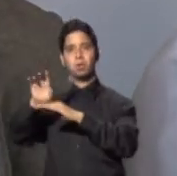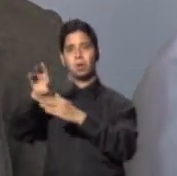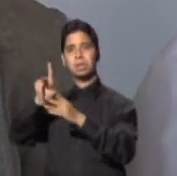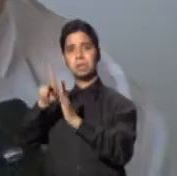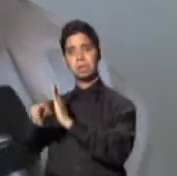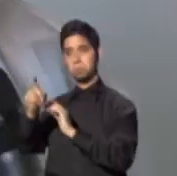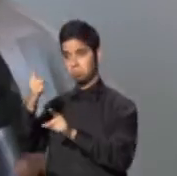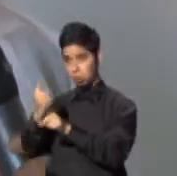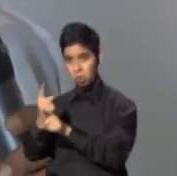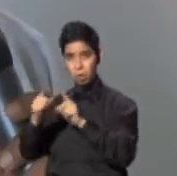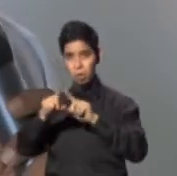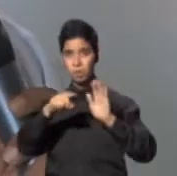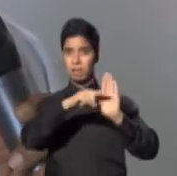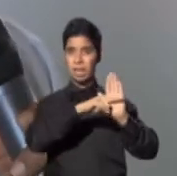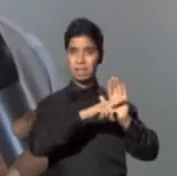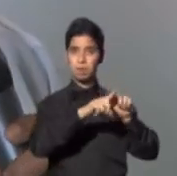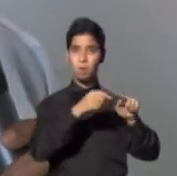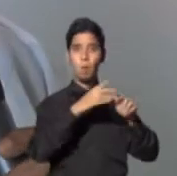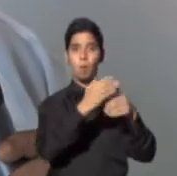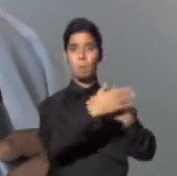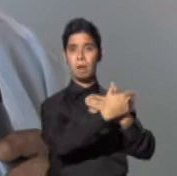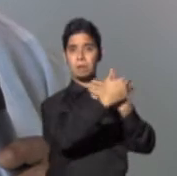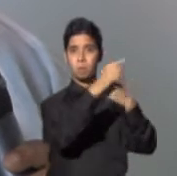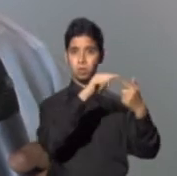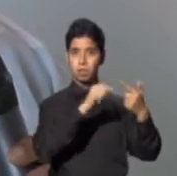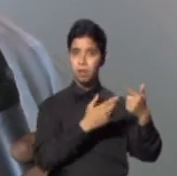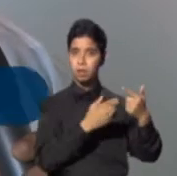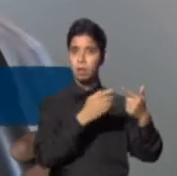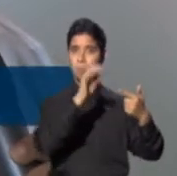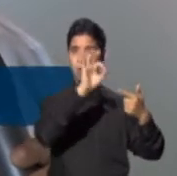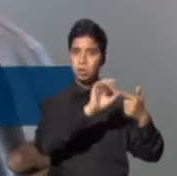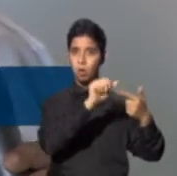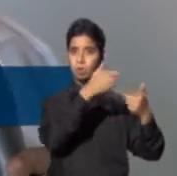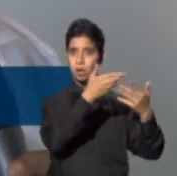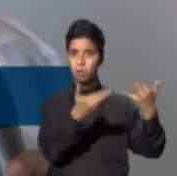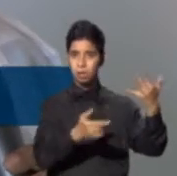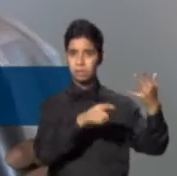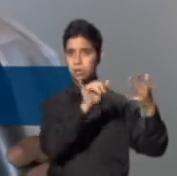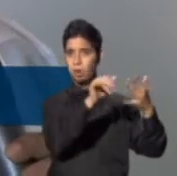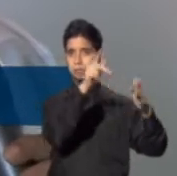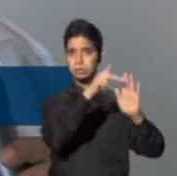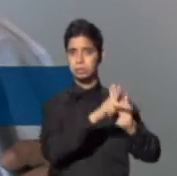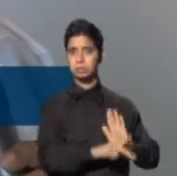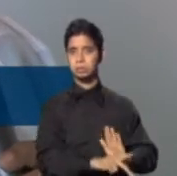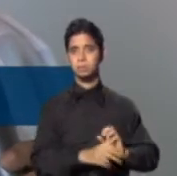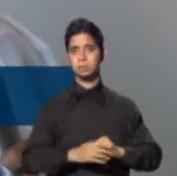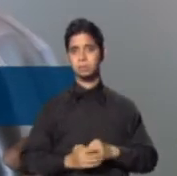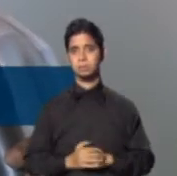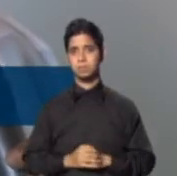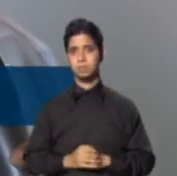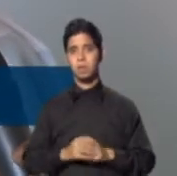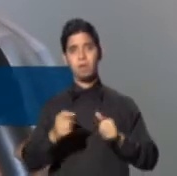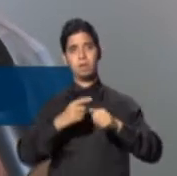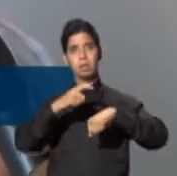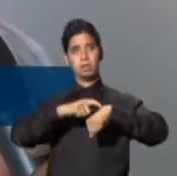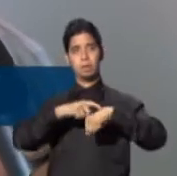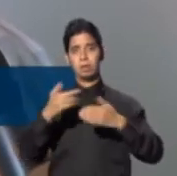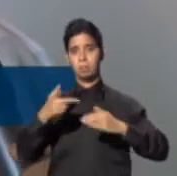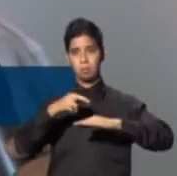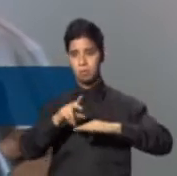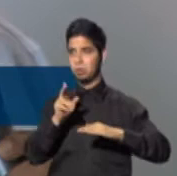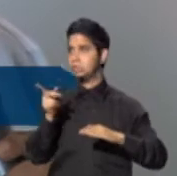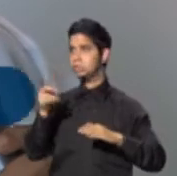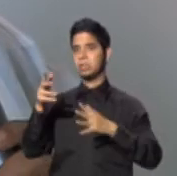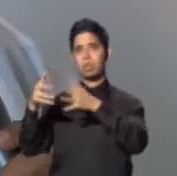abejas. Pero esta no es la primera vez que en Puerto Rico sucede esto. A nosotros nos vienen usando los